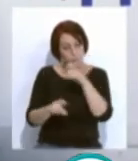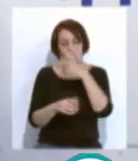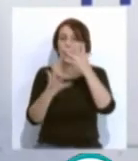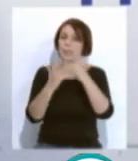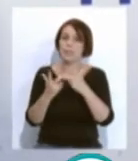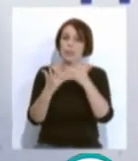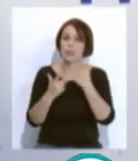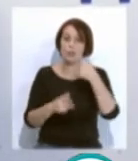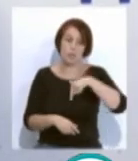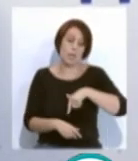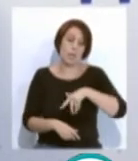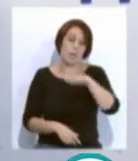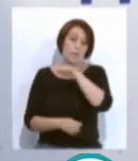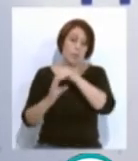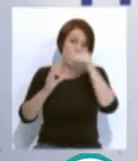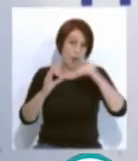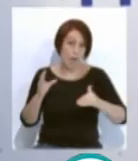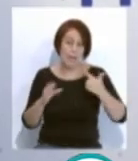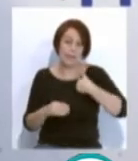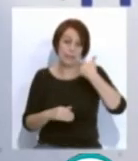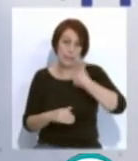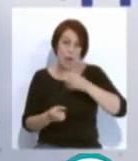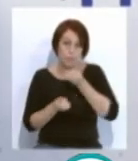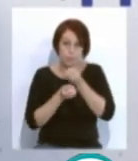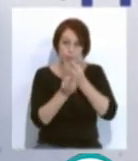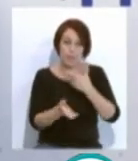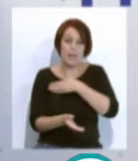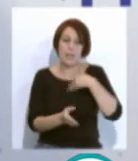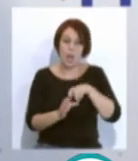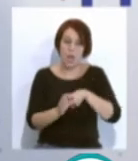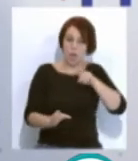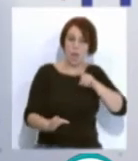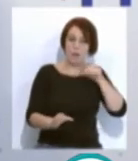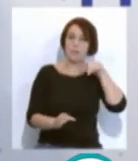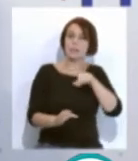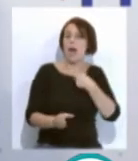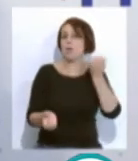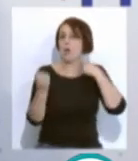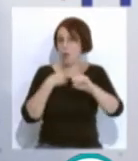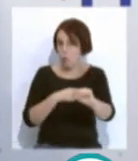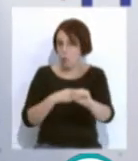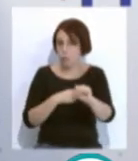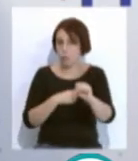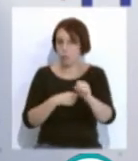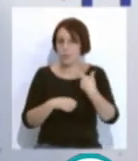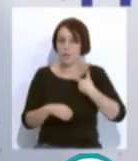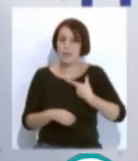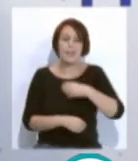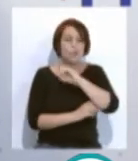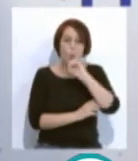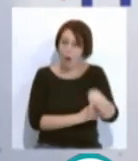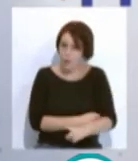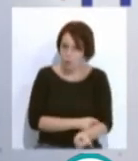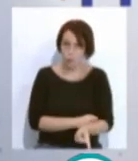administraciones, en este caso a la zona franca, que ya se ha manifestado que quiere retirarse de esa actuación, de que no tire la toalla,